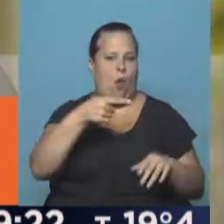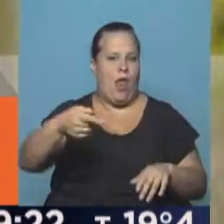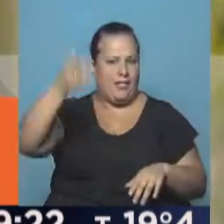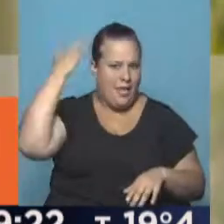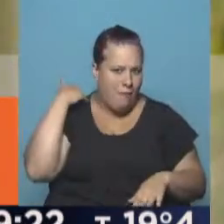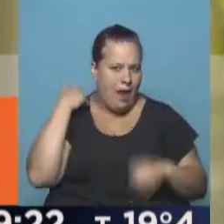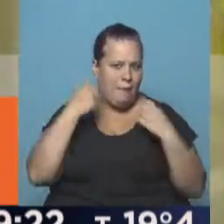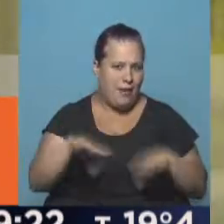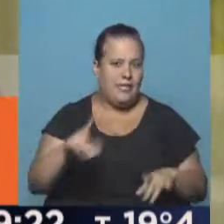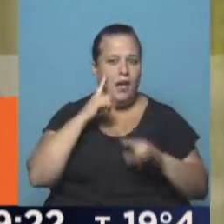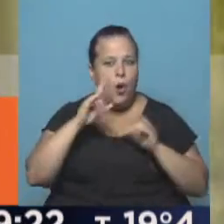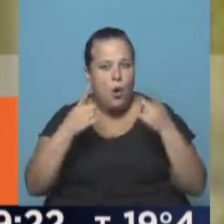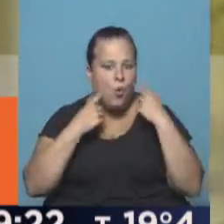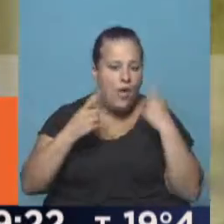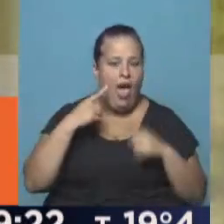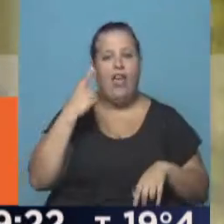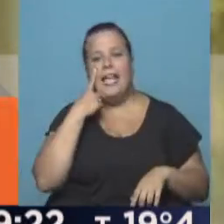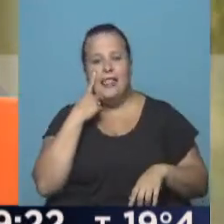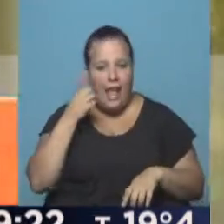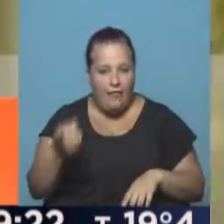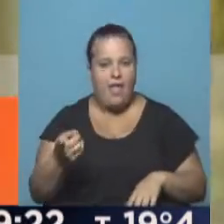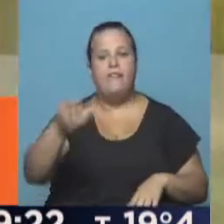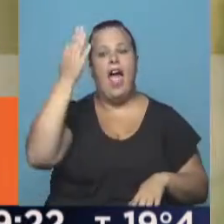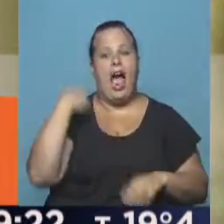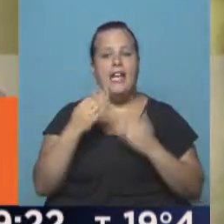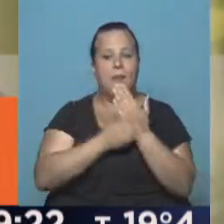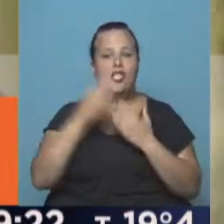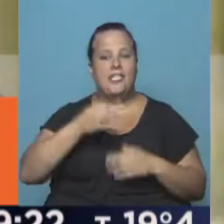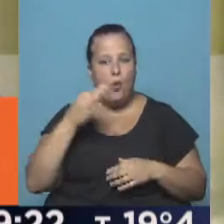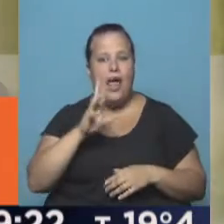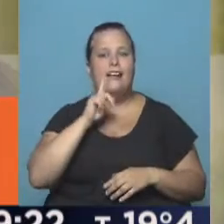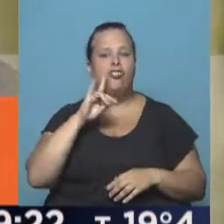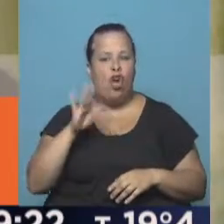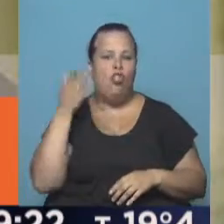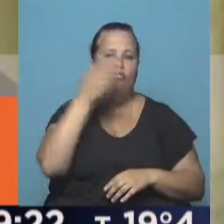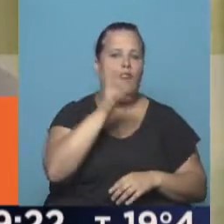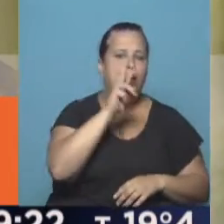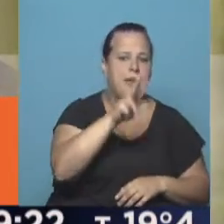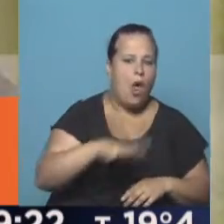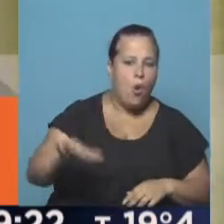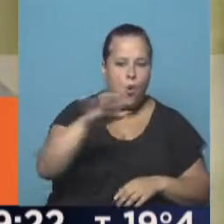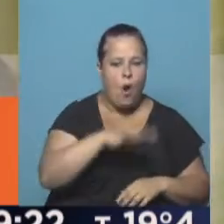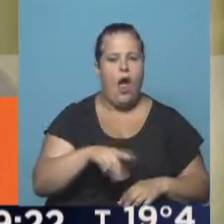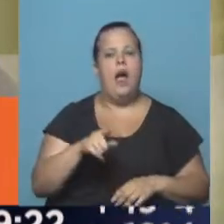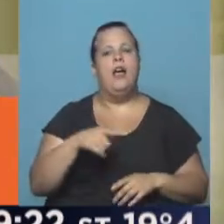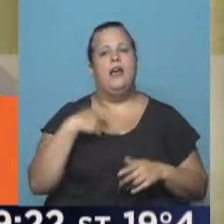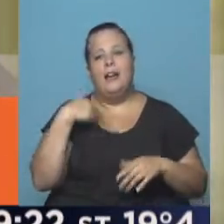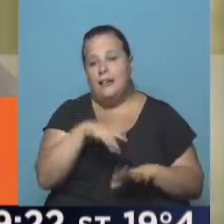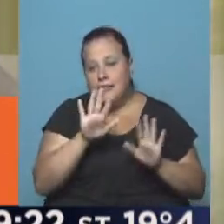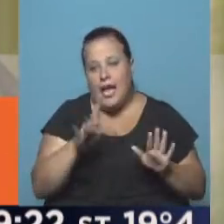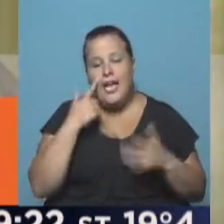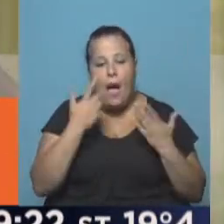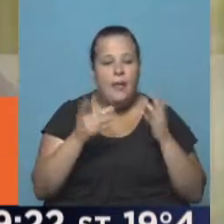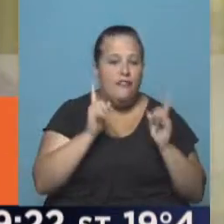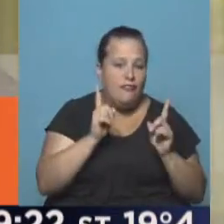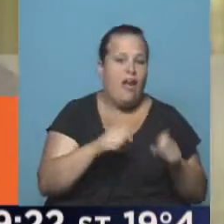pasada y en alerta, los intendentes. Ayer estuvo el Ministro de Seguridad, Ritondo, recorriendo la zona. Estamos ahí y vamos